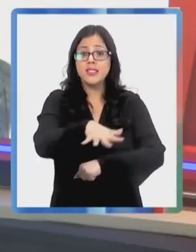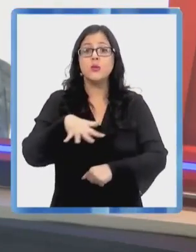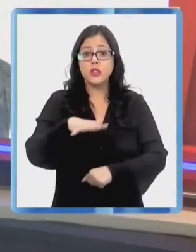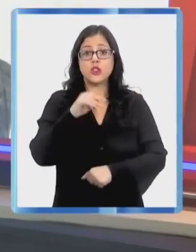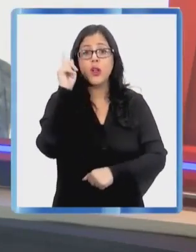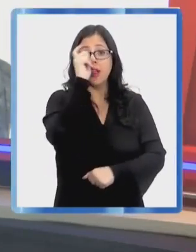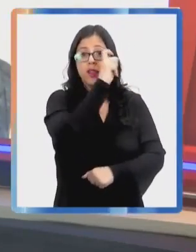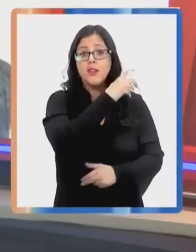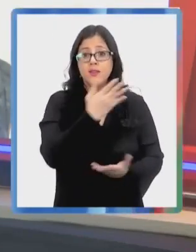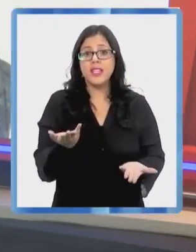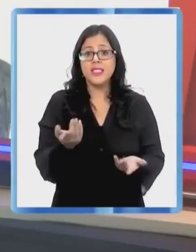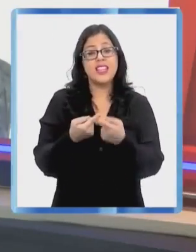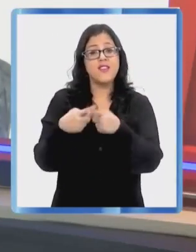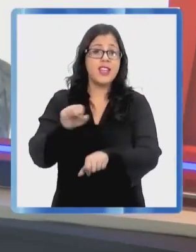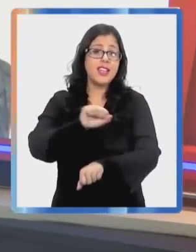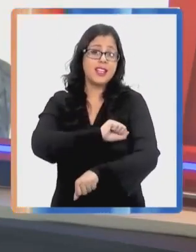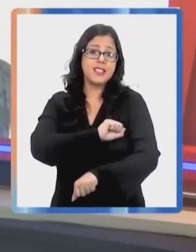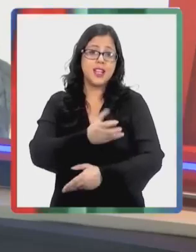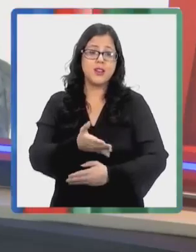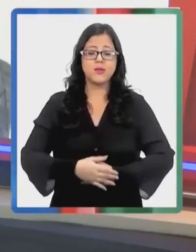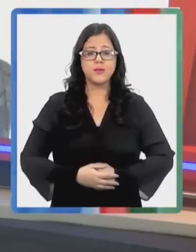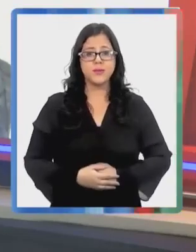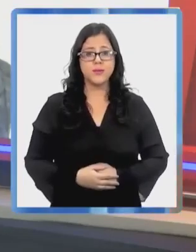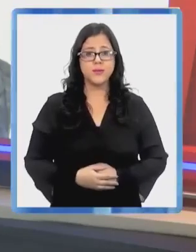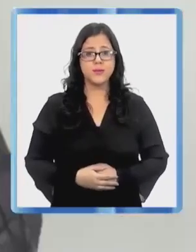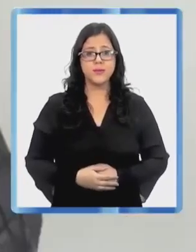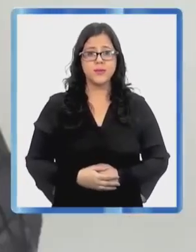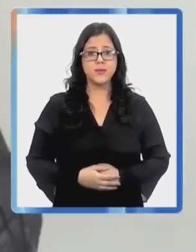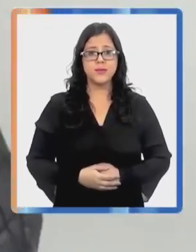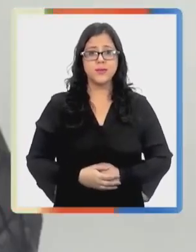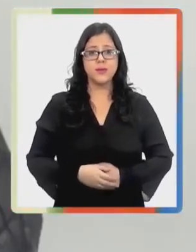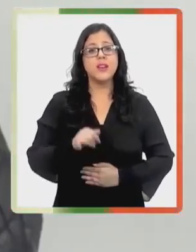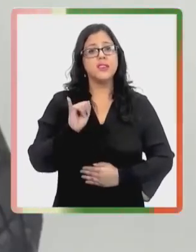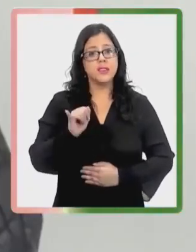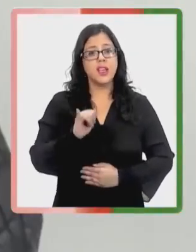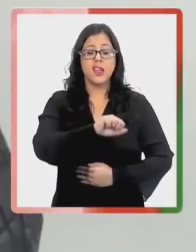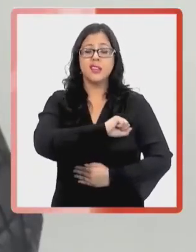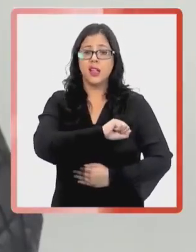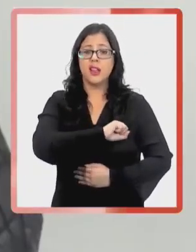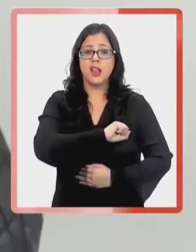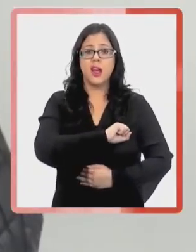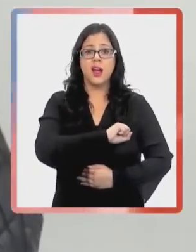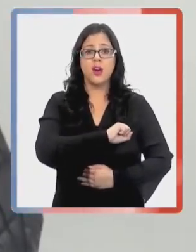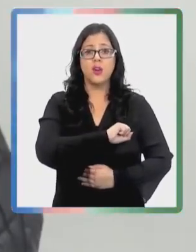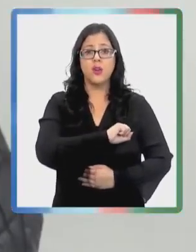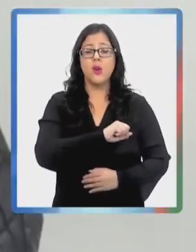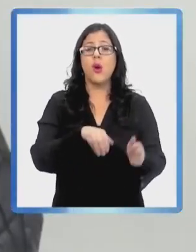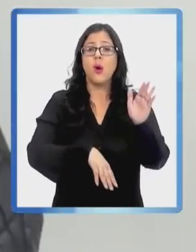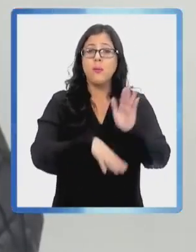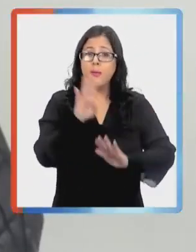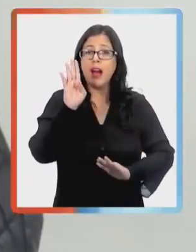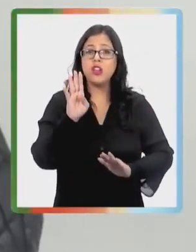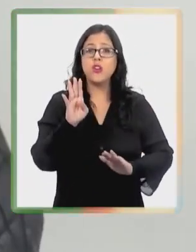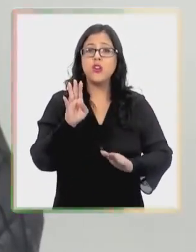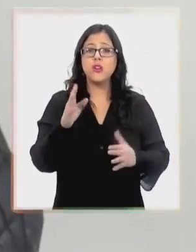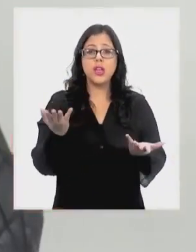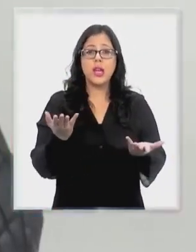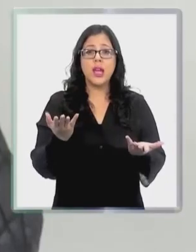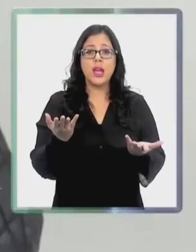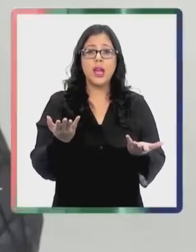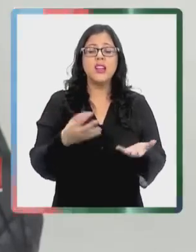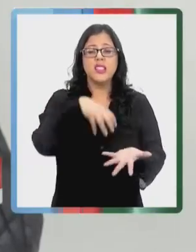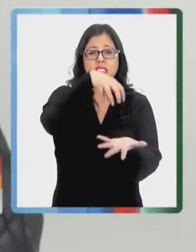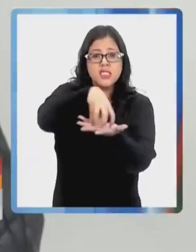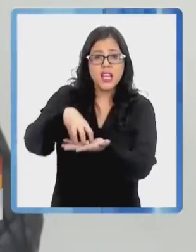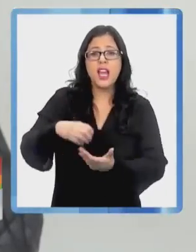la situación es bastante más compleja que en la capital, por ejemplo. Sin duda, en la capital existe una mayor cantidad de cobertura,